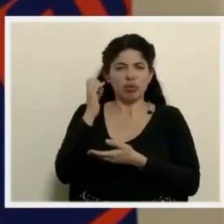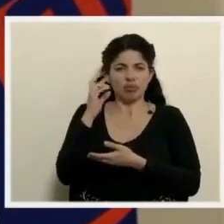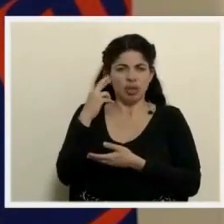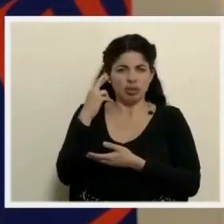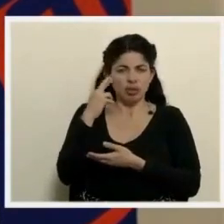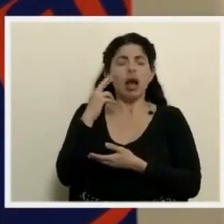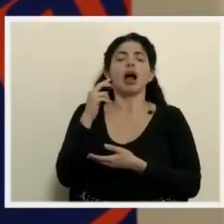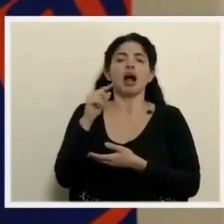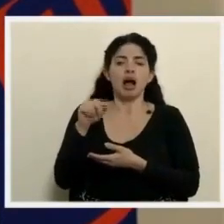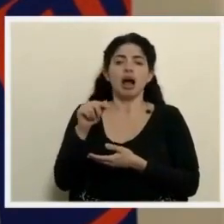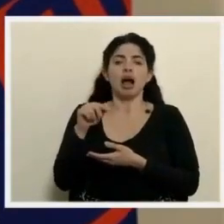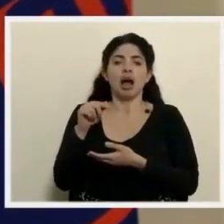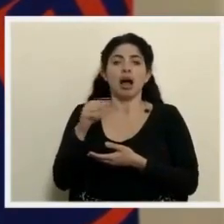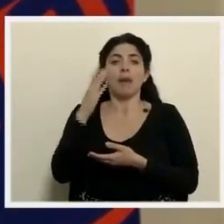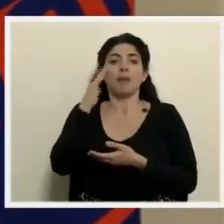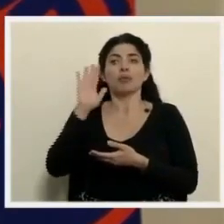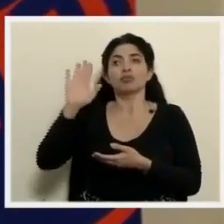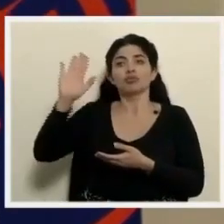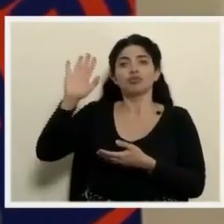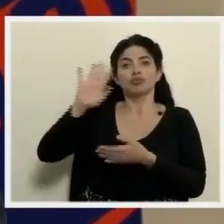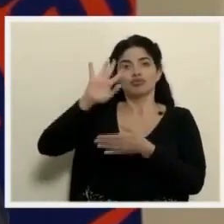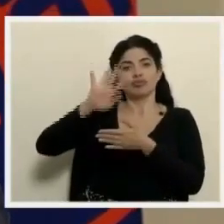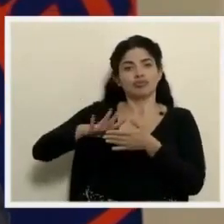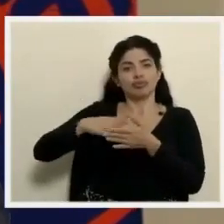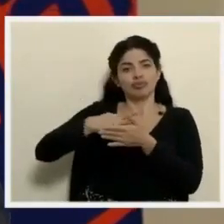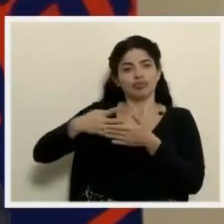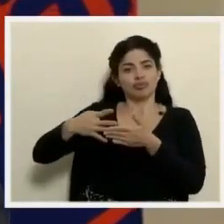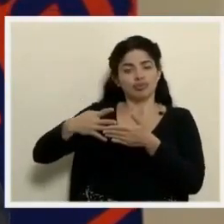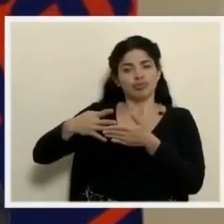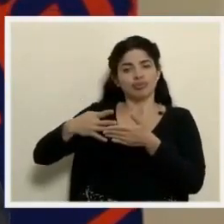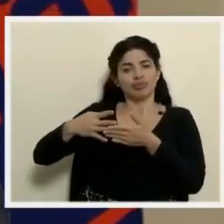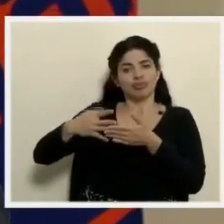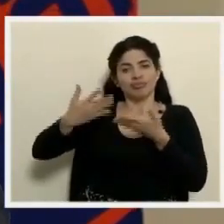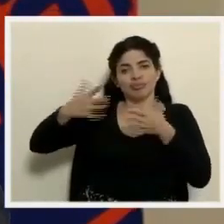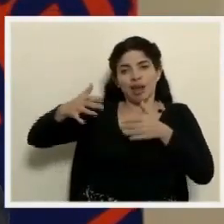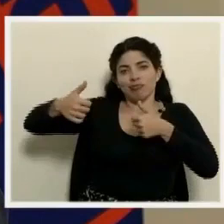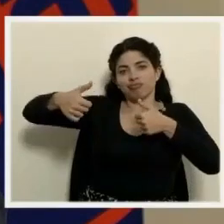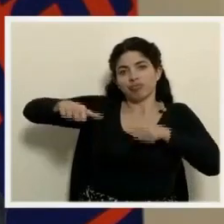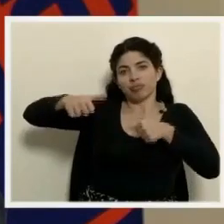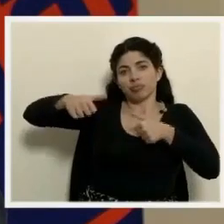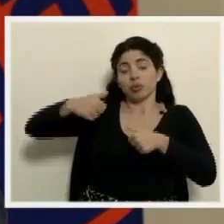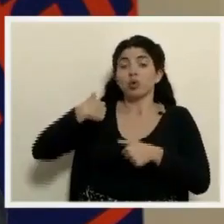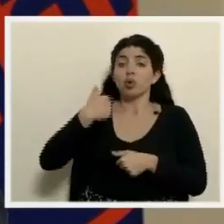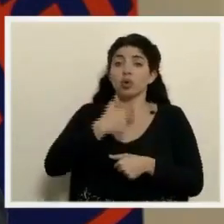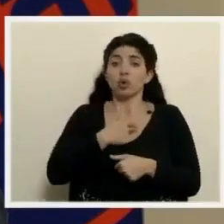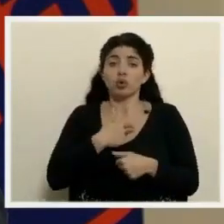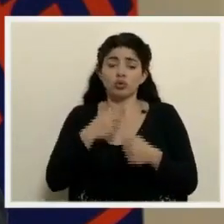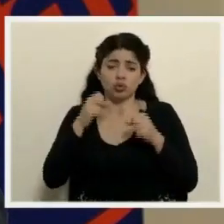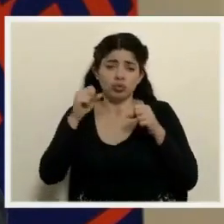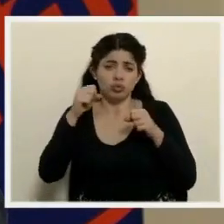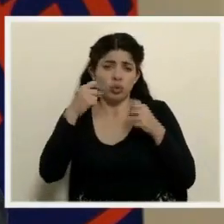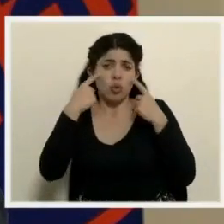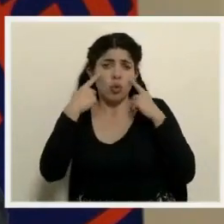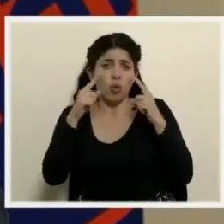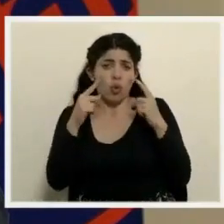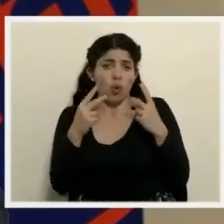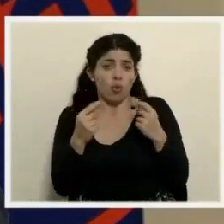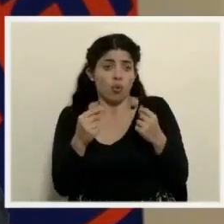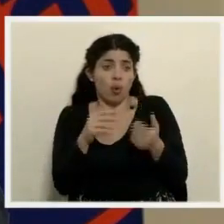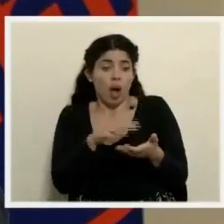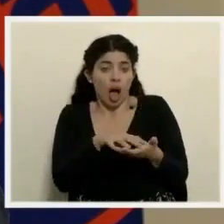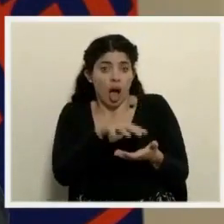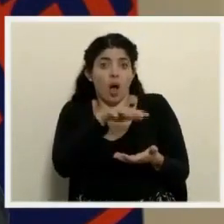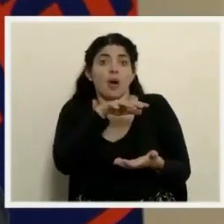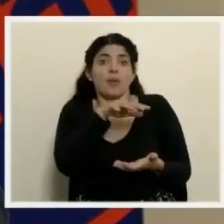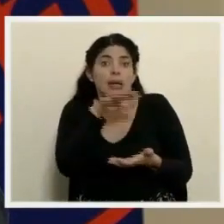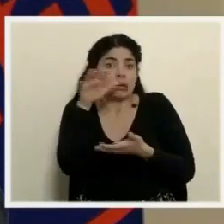al cronograma como estaba establecido. Nosotros logramos una aceleración, un aumento